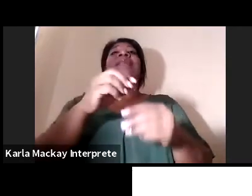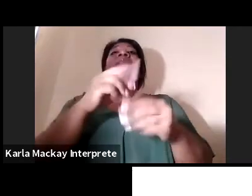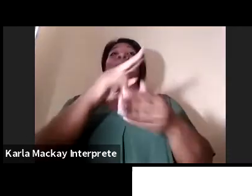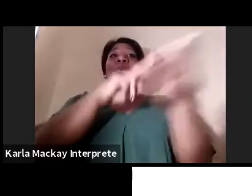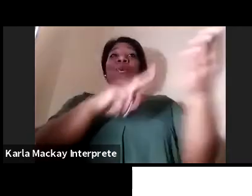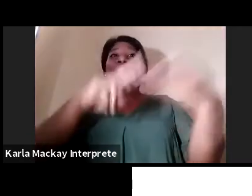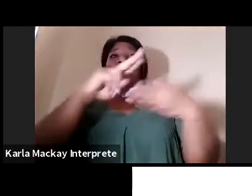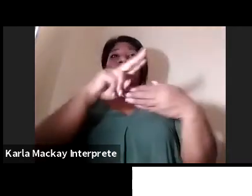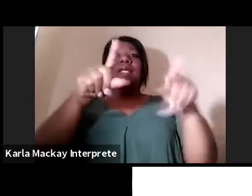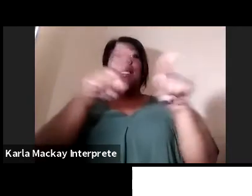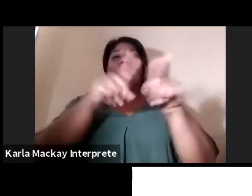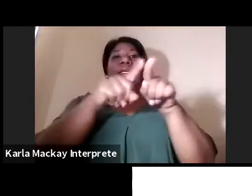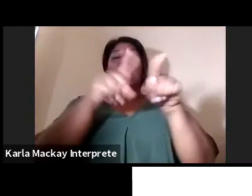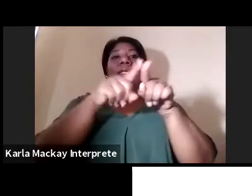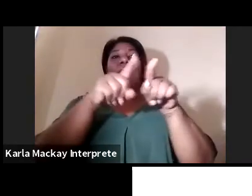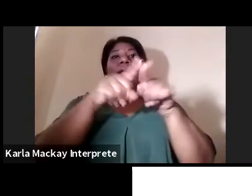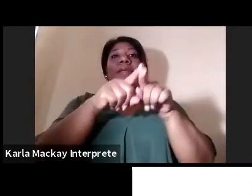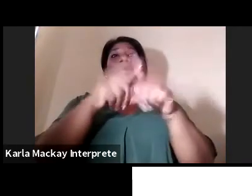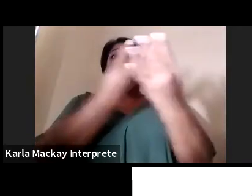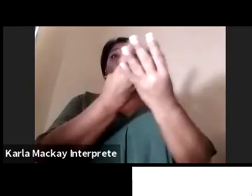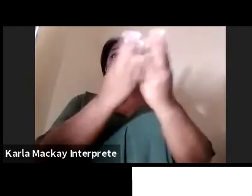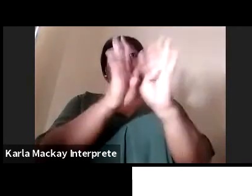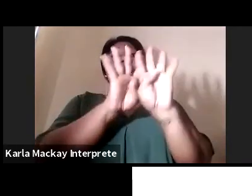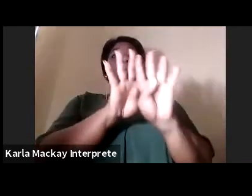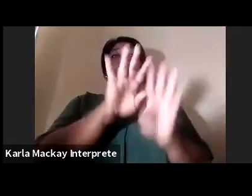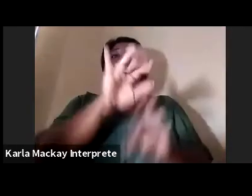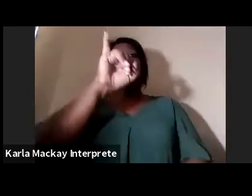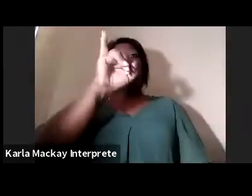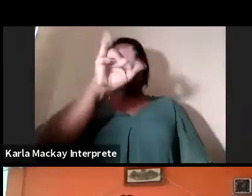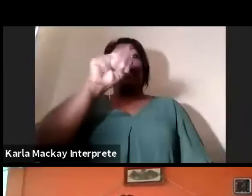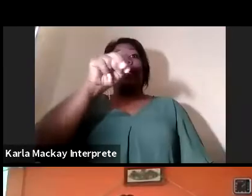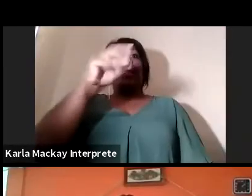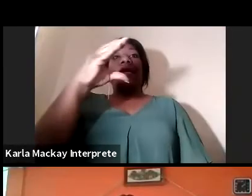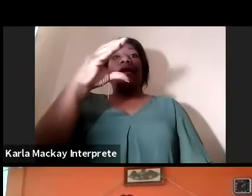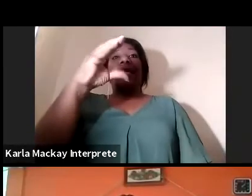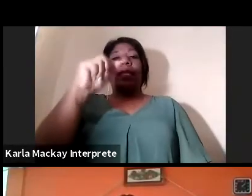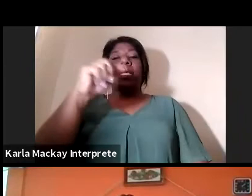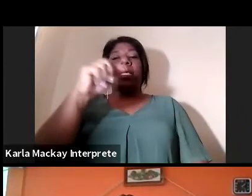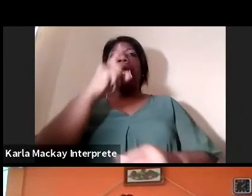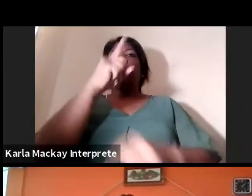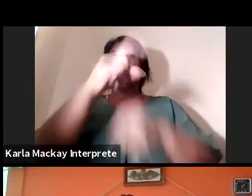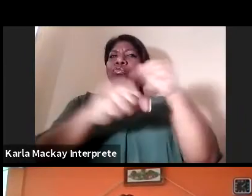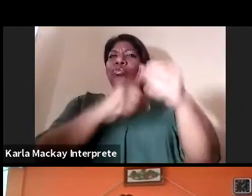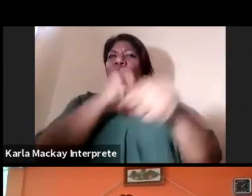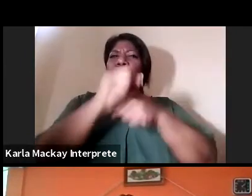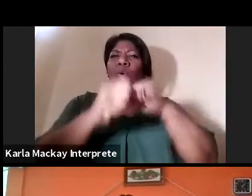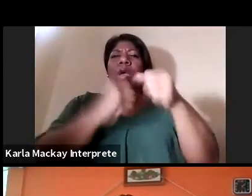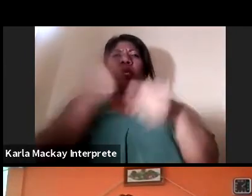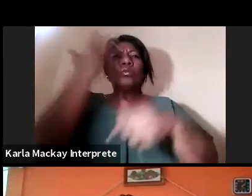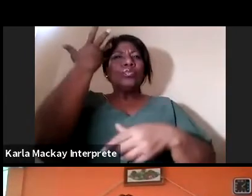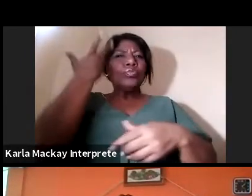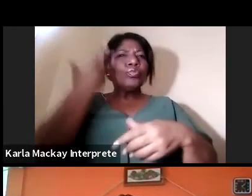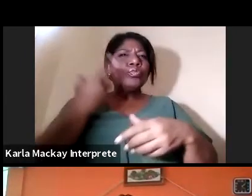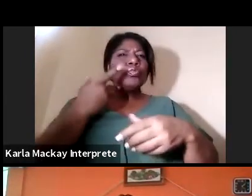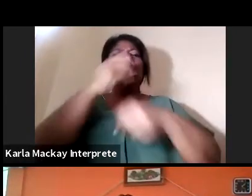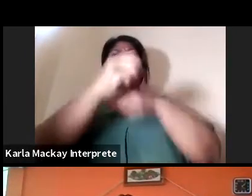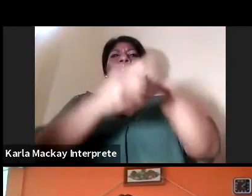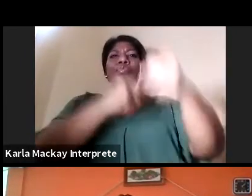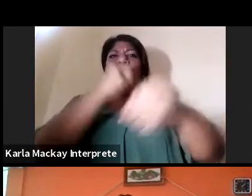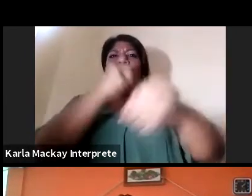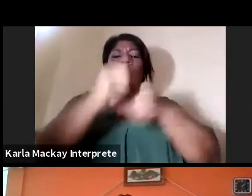del marco de conferencias que hace anualmente, que inició desde el 2019